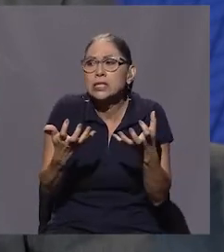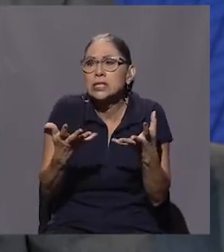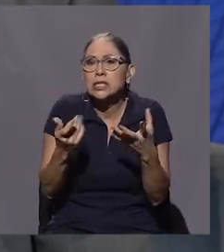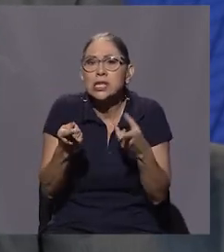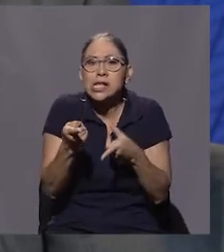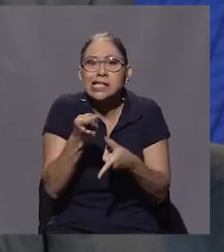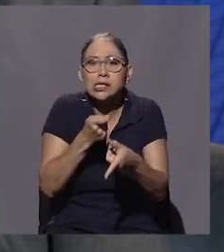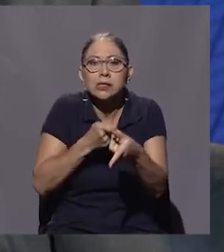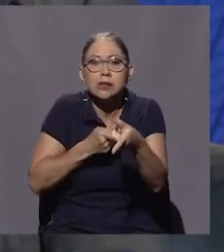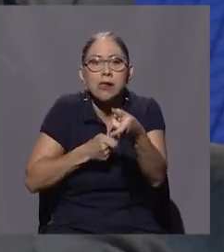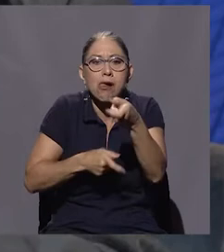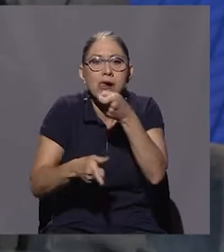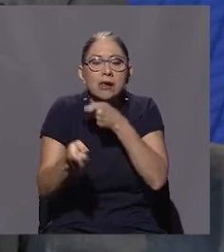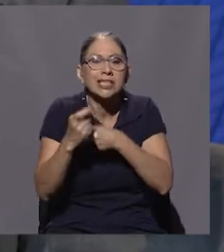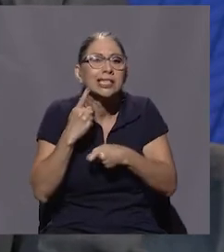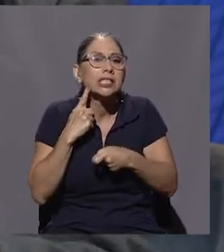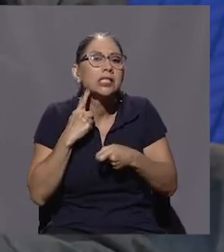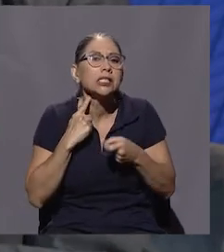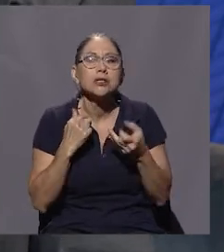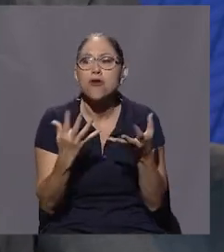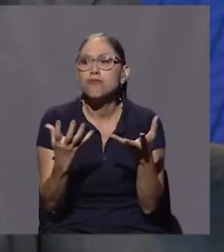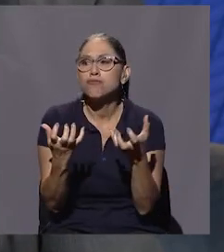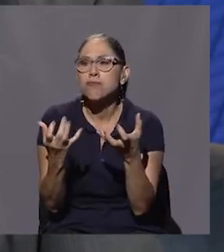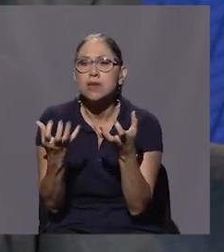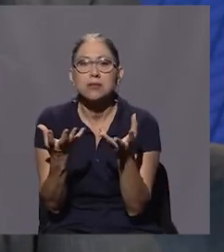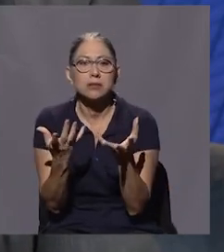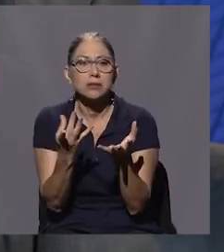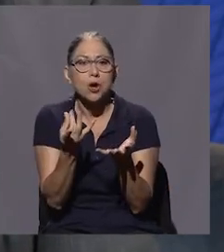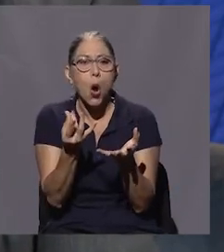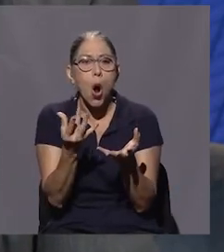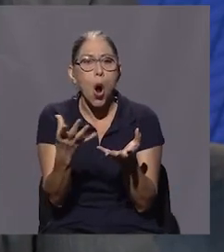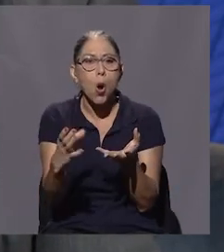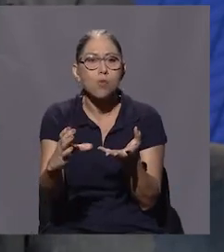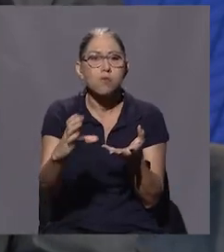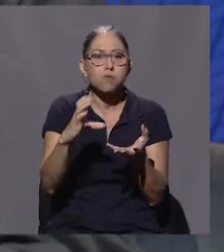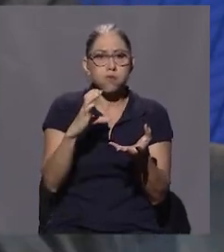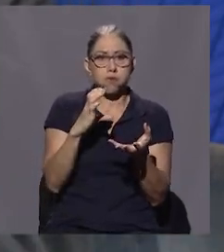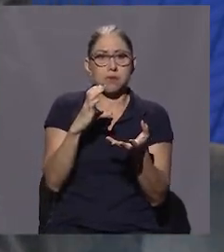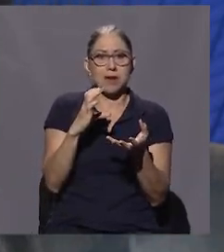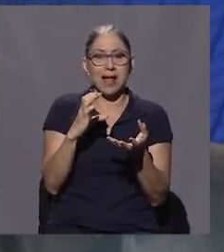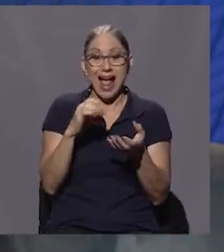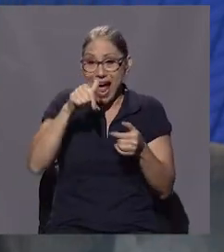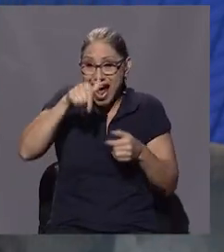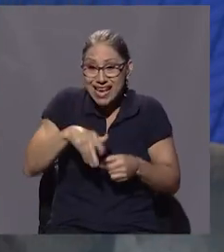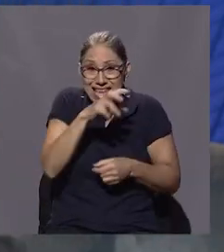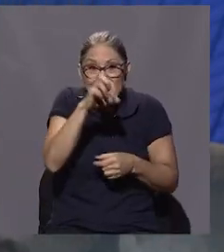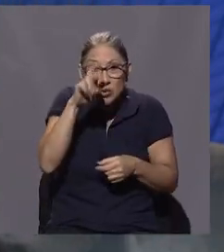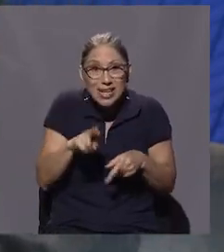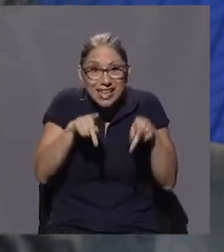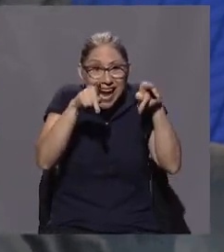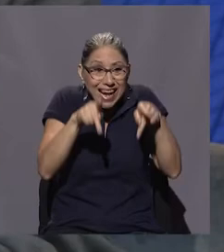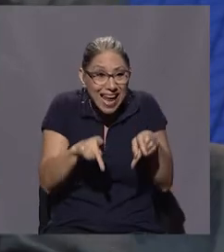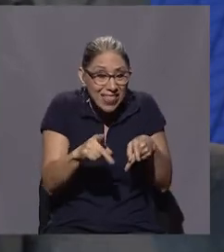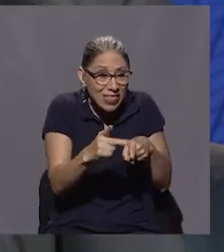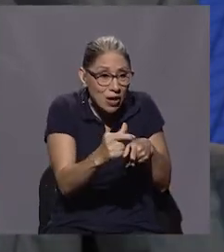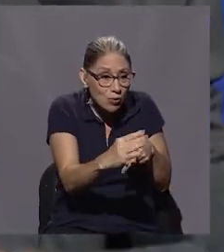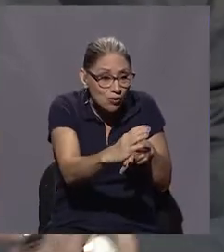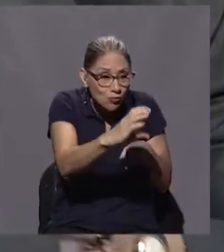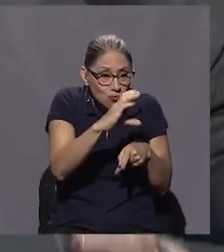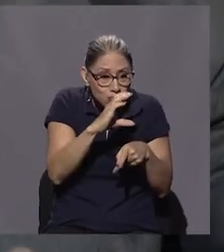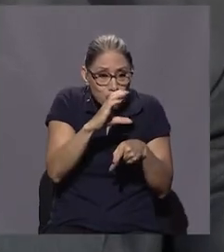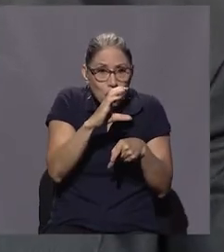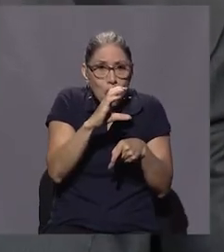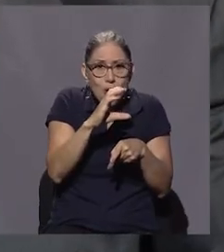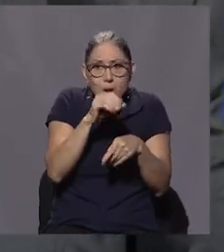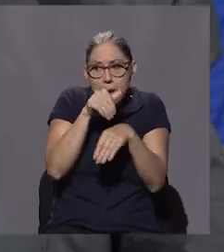codicia. sea, gente que toma el dinero en Costa Rica lo manda a Panamá y de Panamá